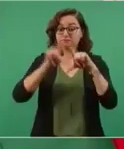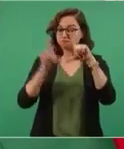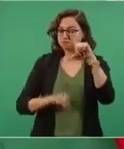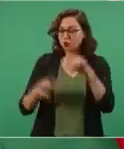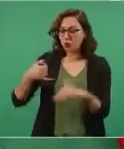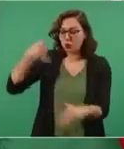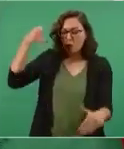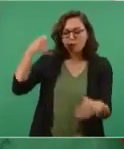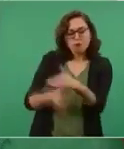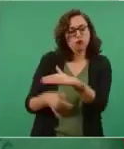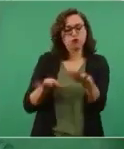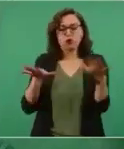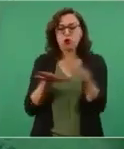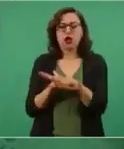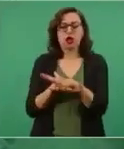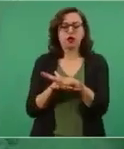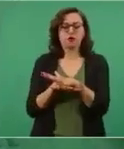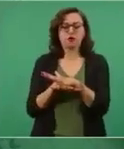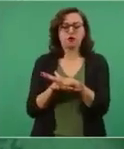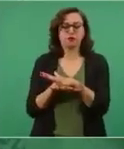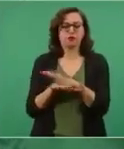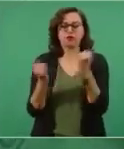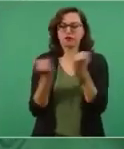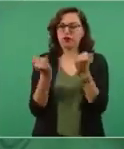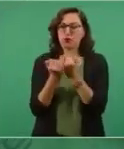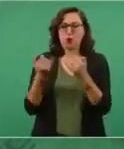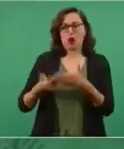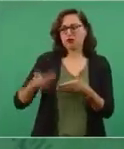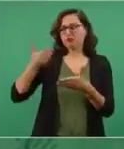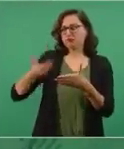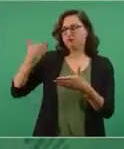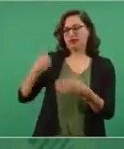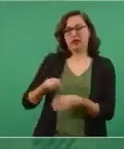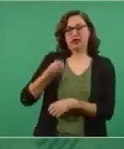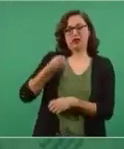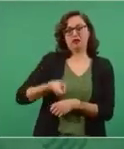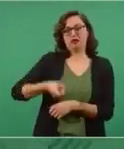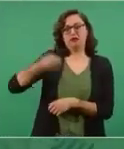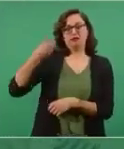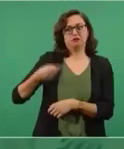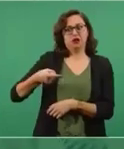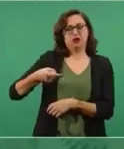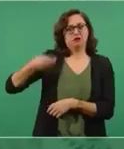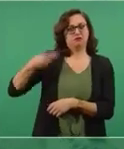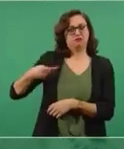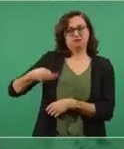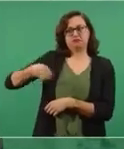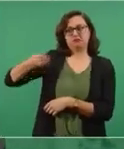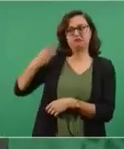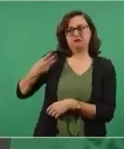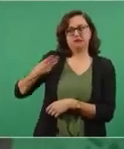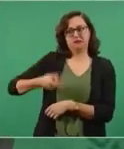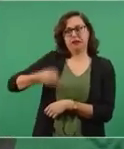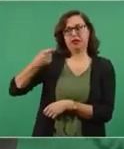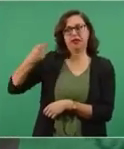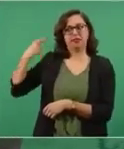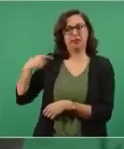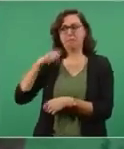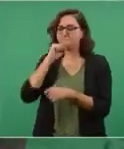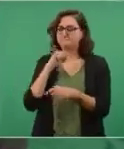igual de profunda que la independencia, que la reforma, que la revolución,